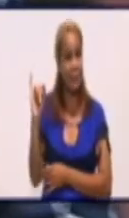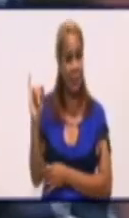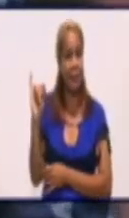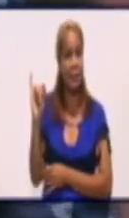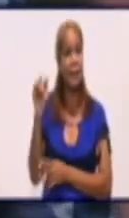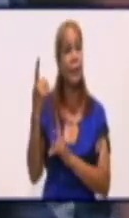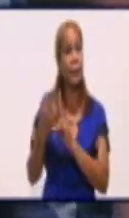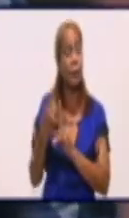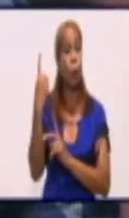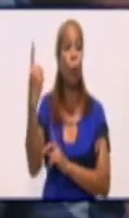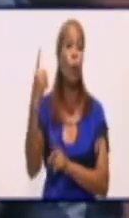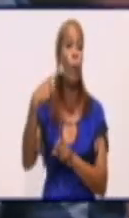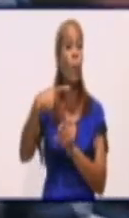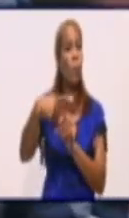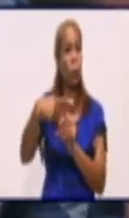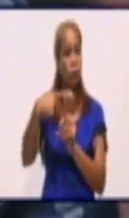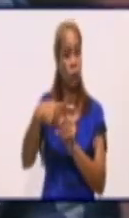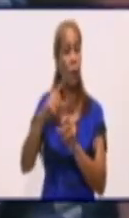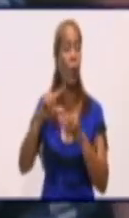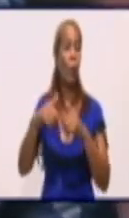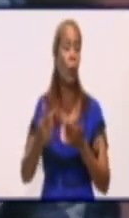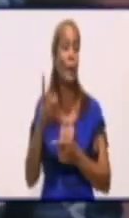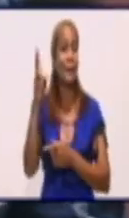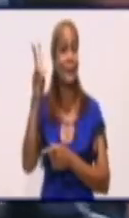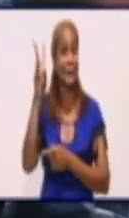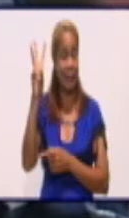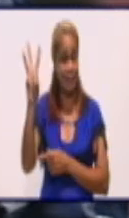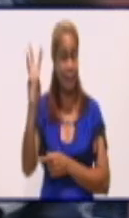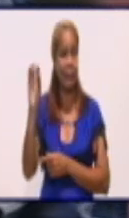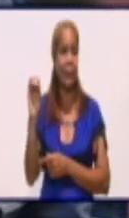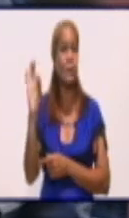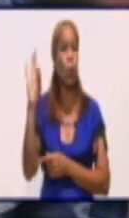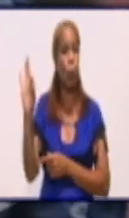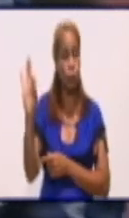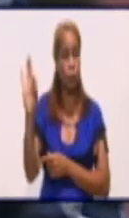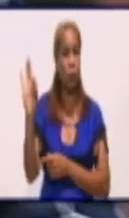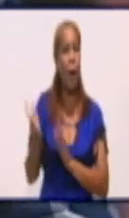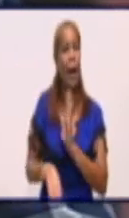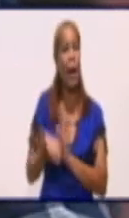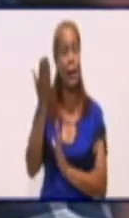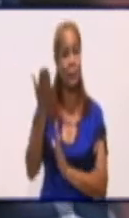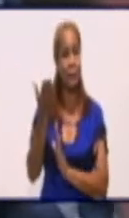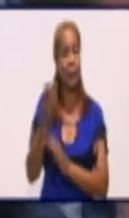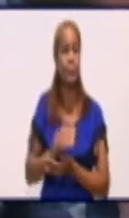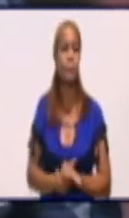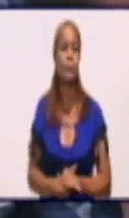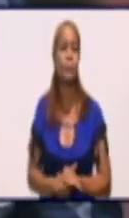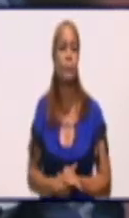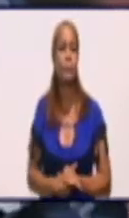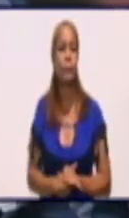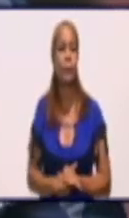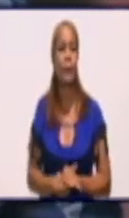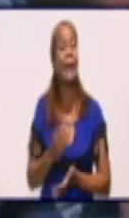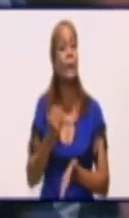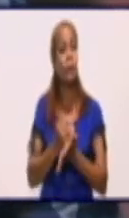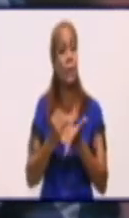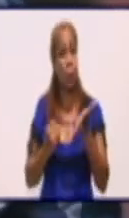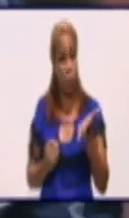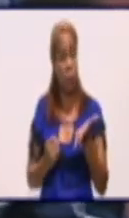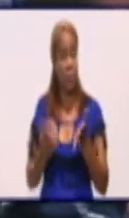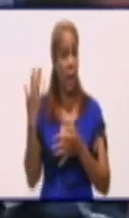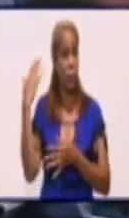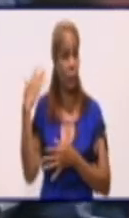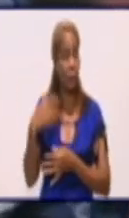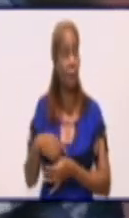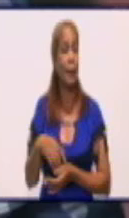positivo porque dimos 308 altas. Se recuperaron 18 pacientes que estaban confirmados, ya fueron negativos,